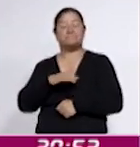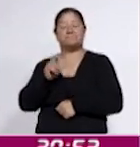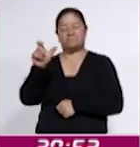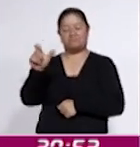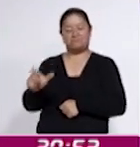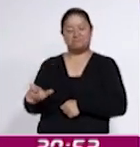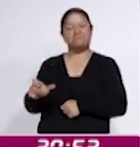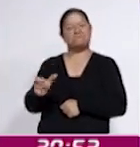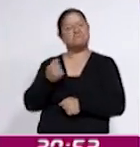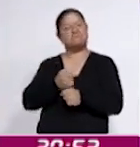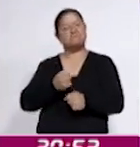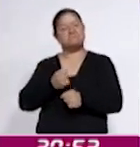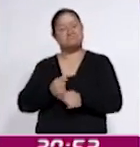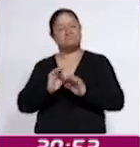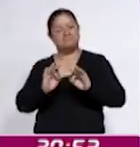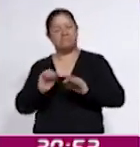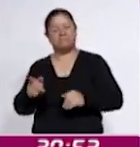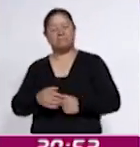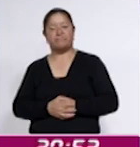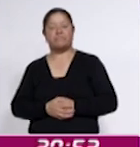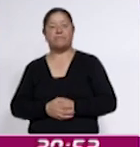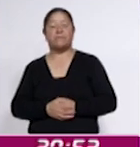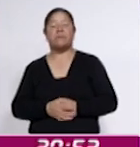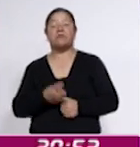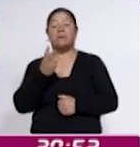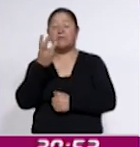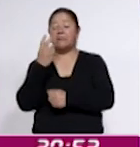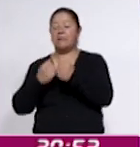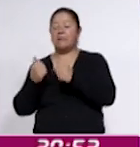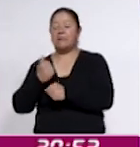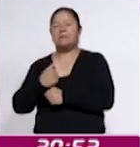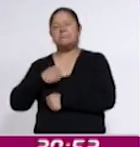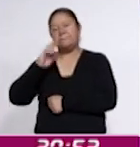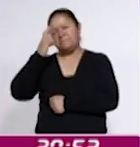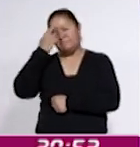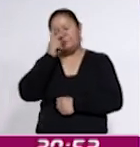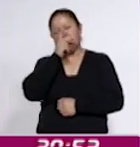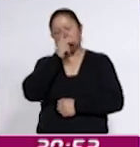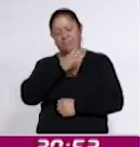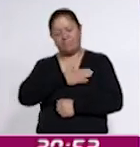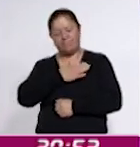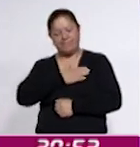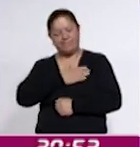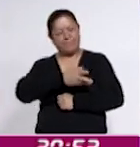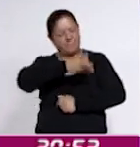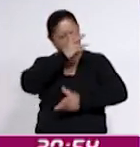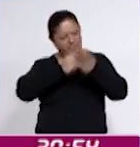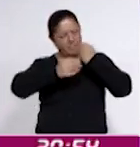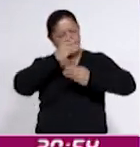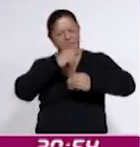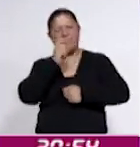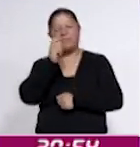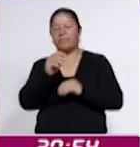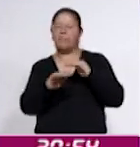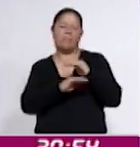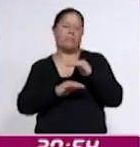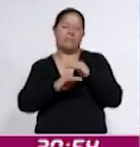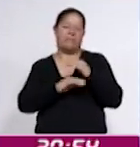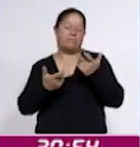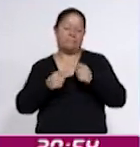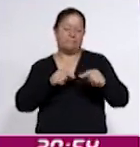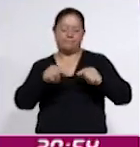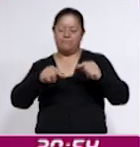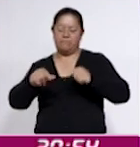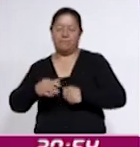para su práctica. Pues hace tres años, recuerdo que mi papá me empezó a enseñar lo que era lo básico, mover piezas.